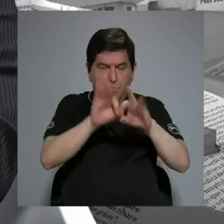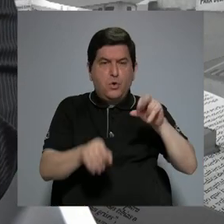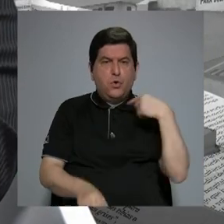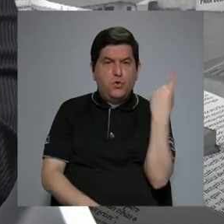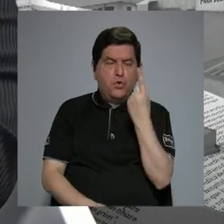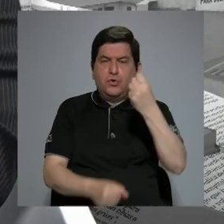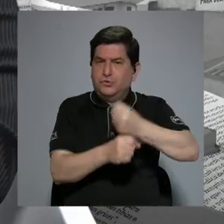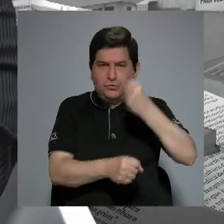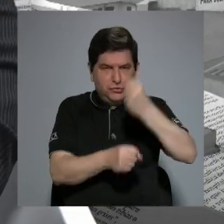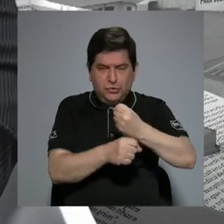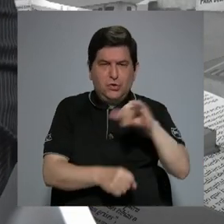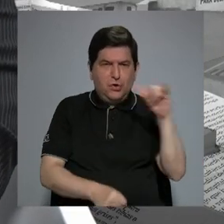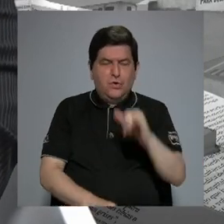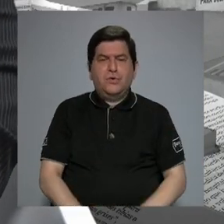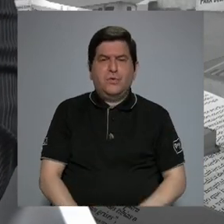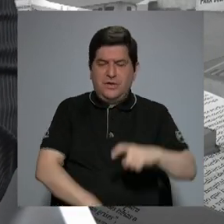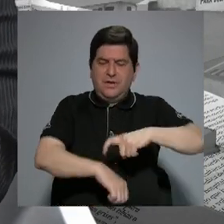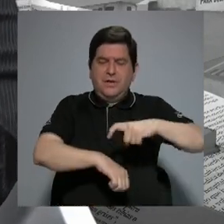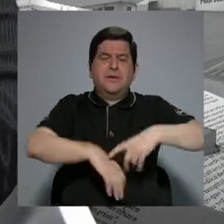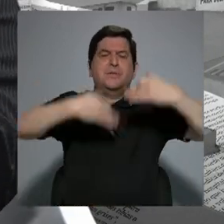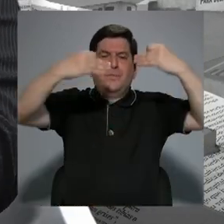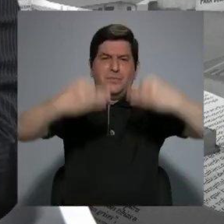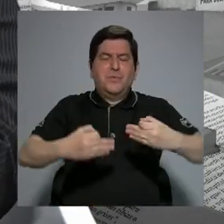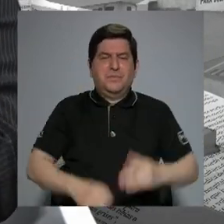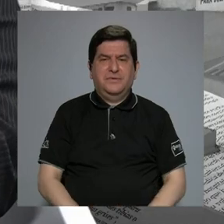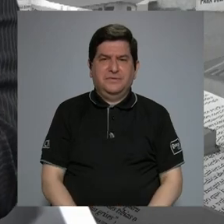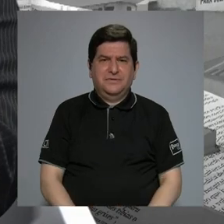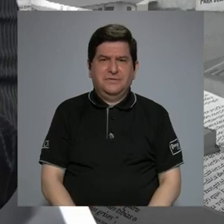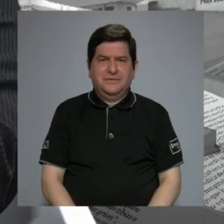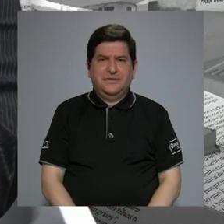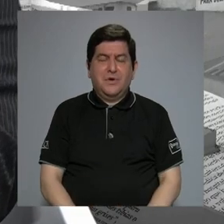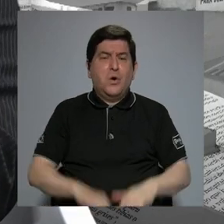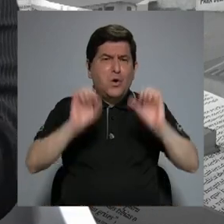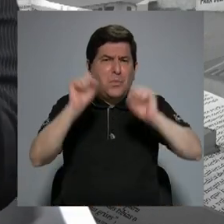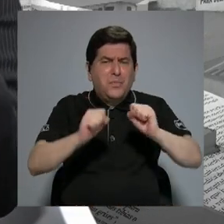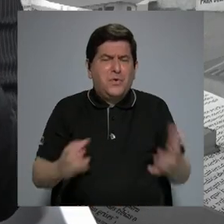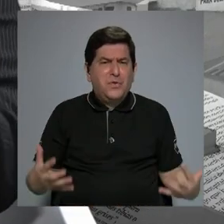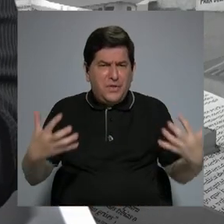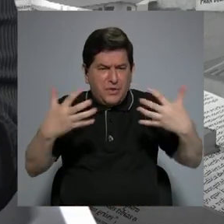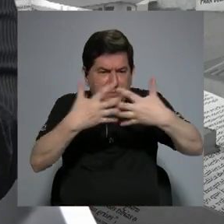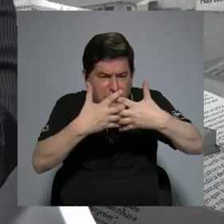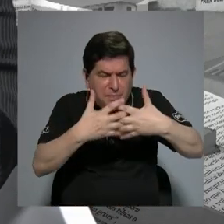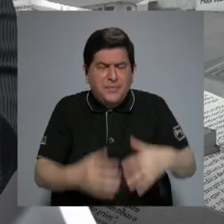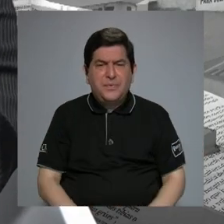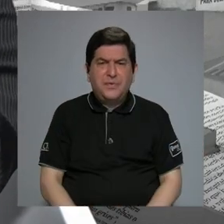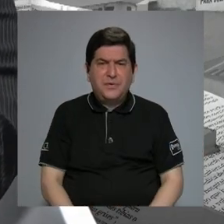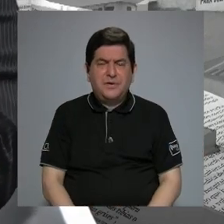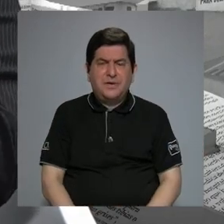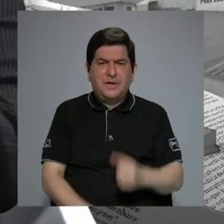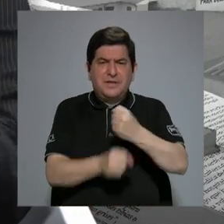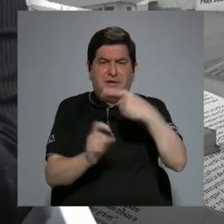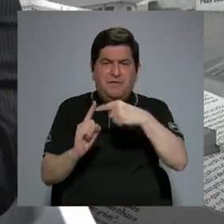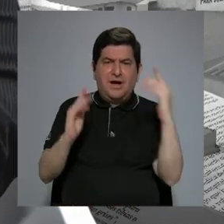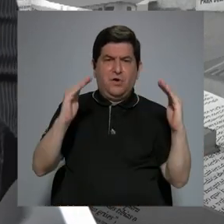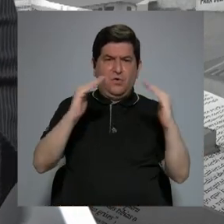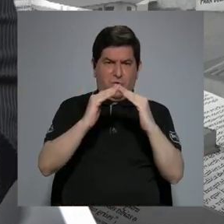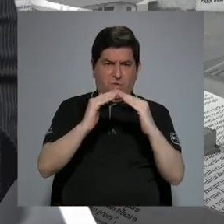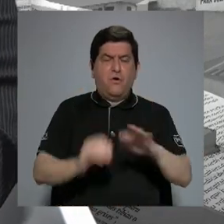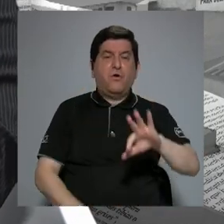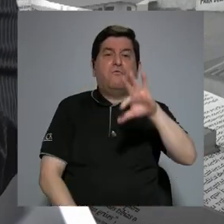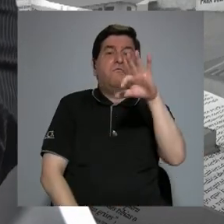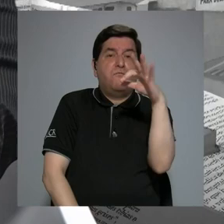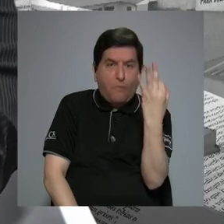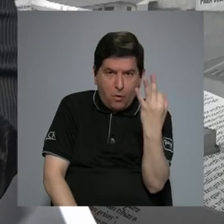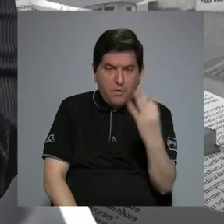forma de hacer el trabajo, sino también en la toma de decisiones. La idea en este momento es poder articular esta modalidad de teletrabajo, que tenemos como una